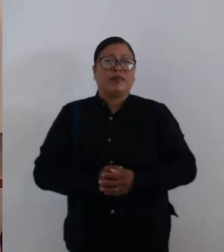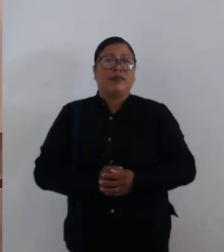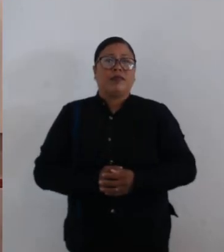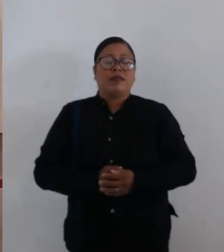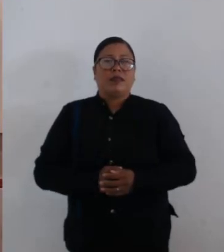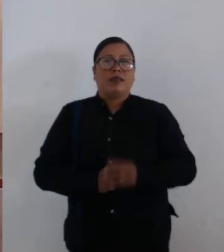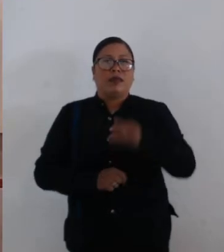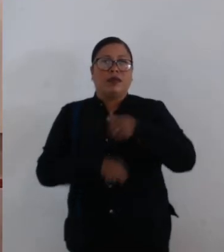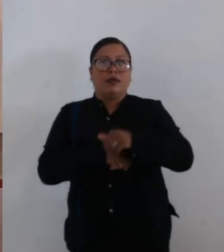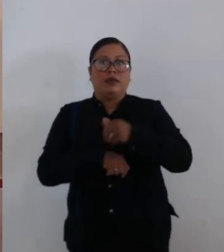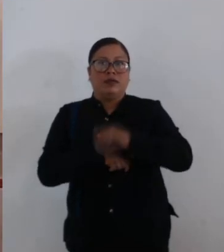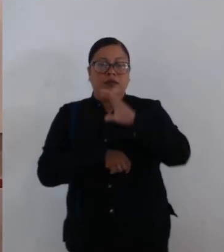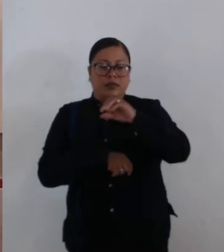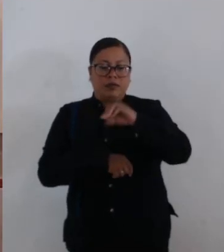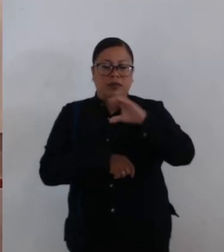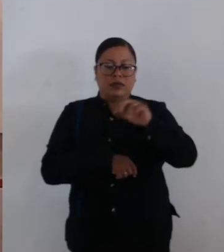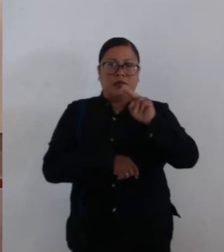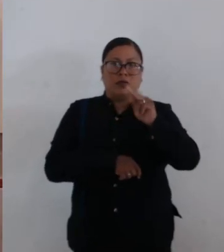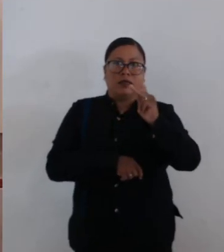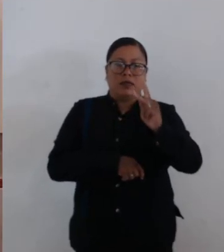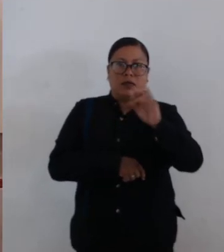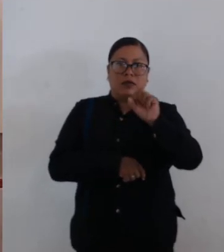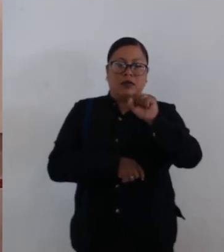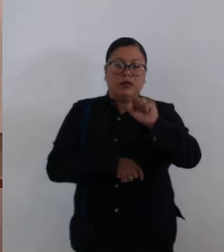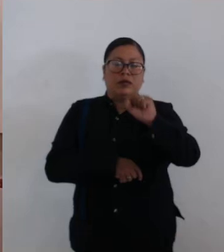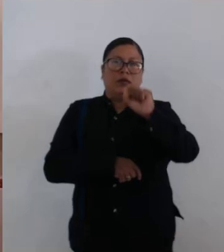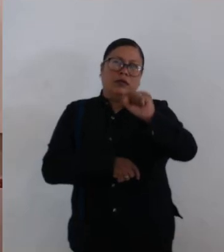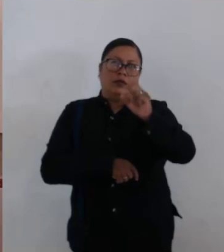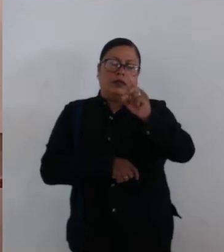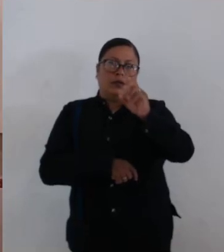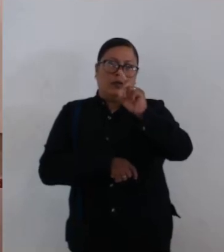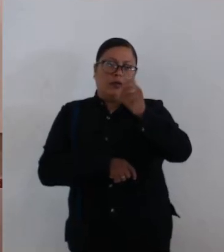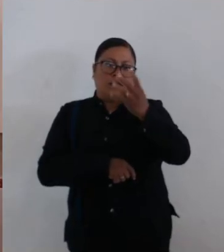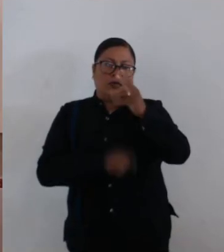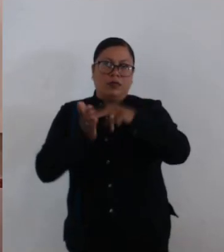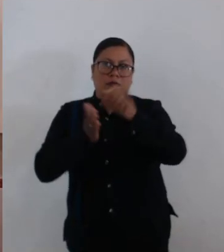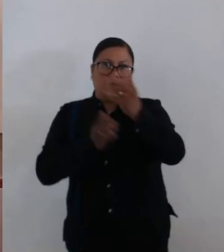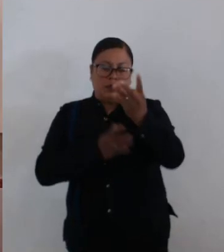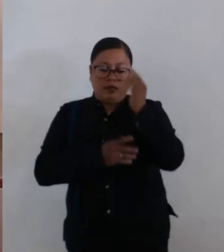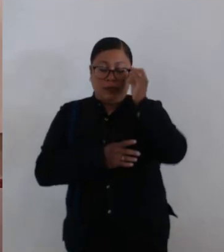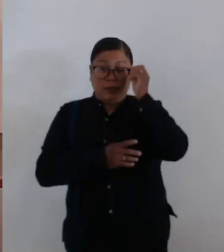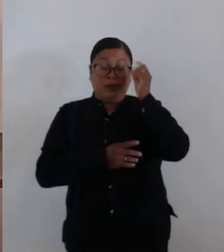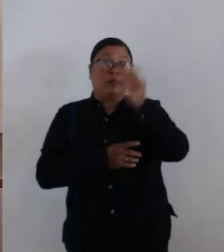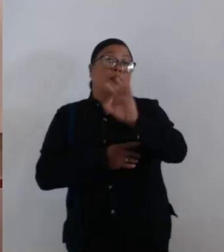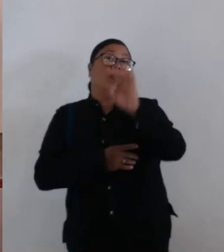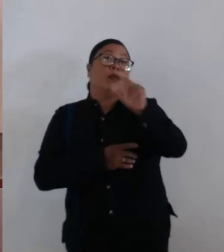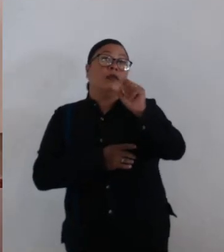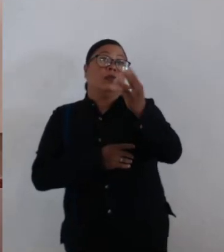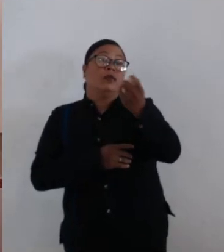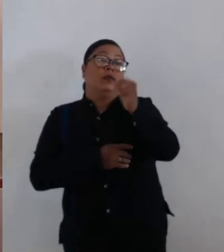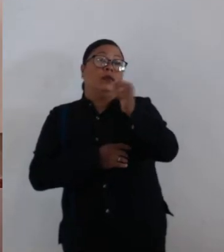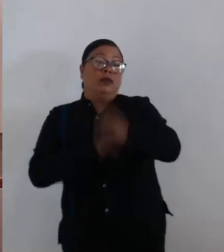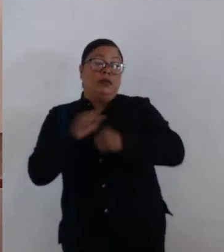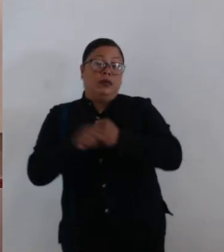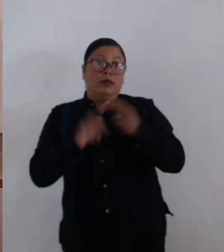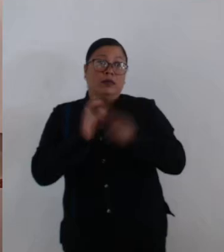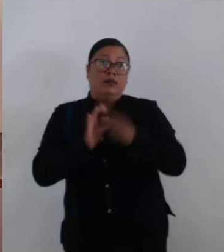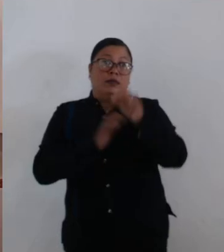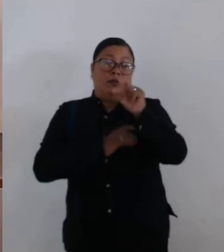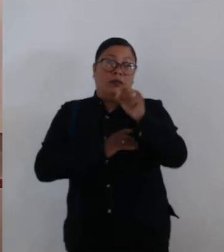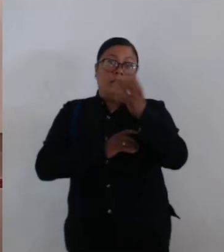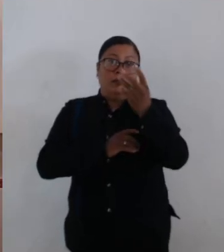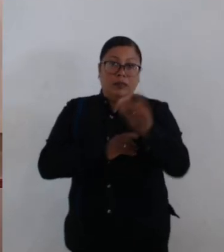en esta sesión, es con número CMI-CVP-SD-34-2024, de fecha 23 de septiembre de 2024,